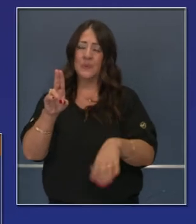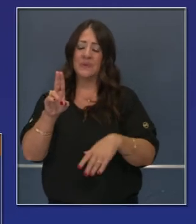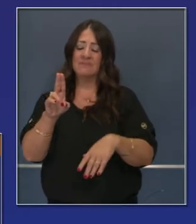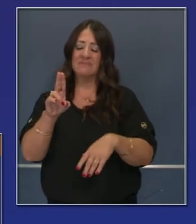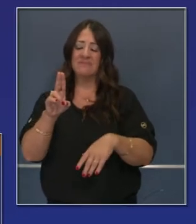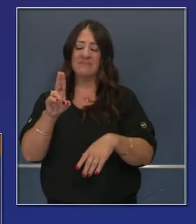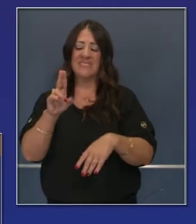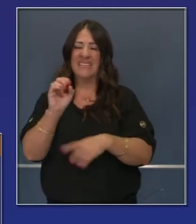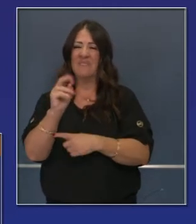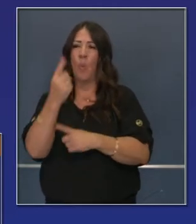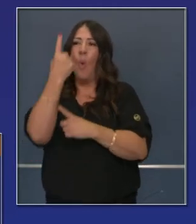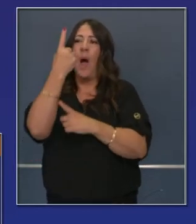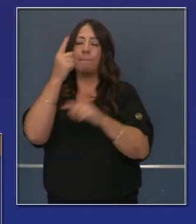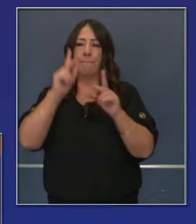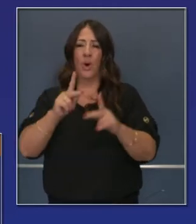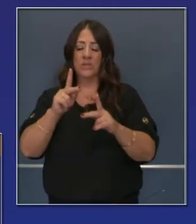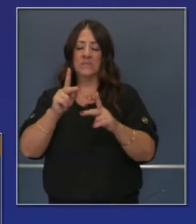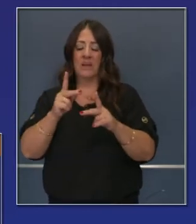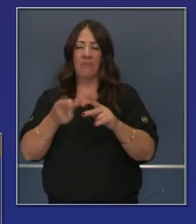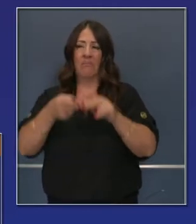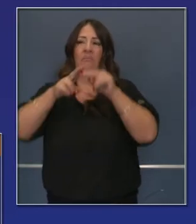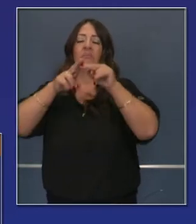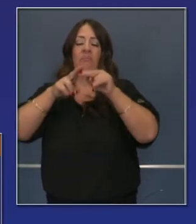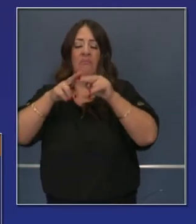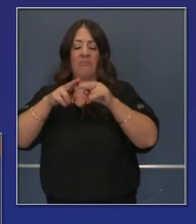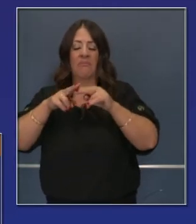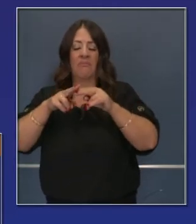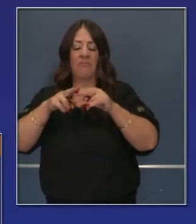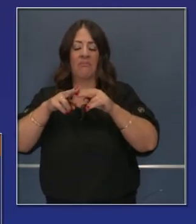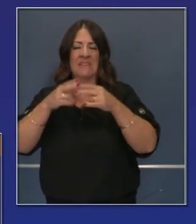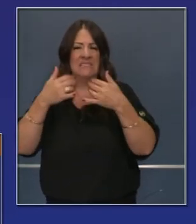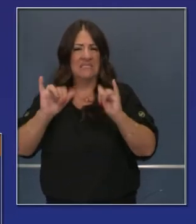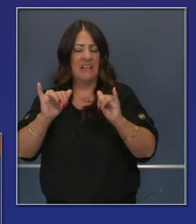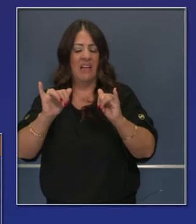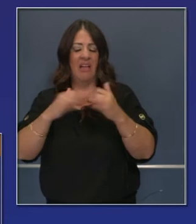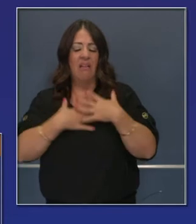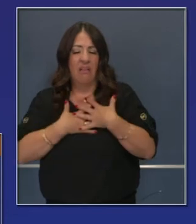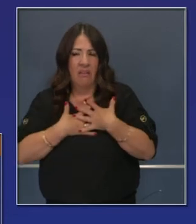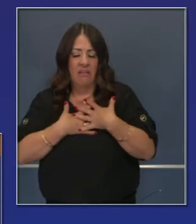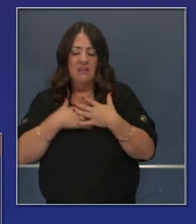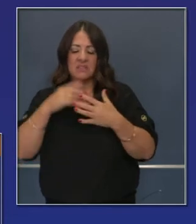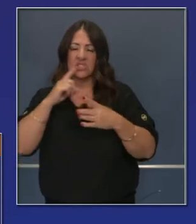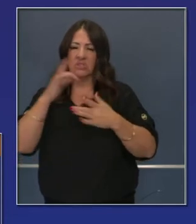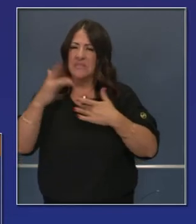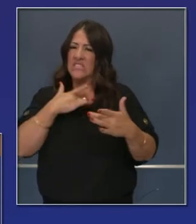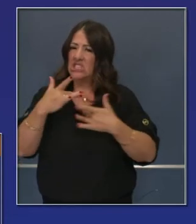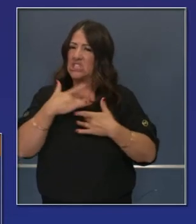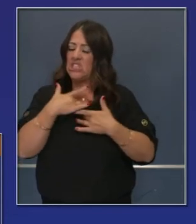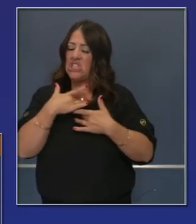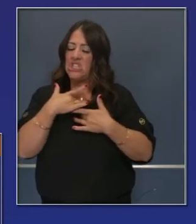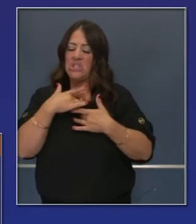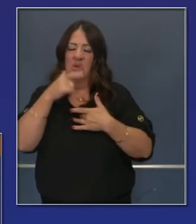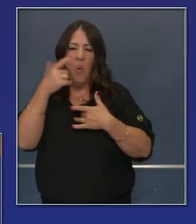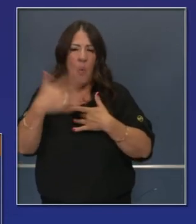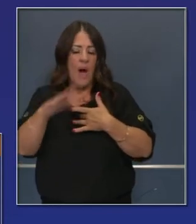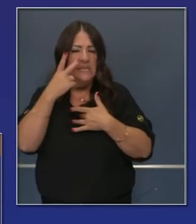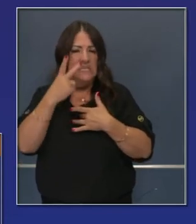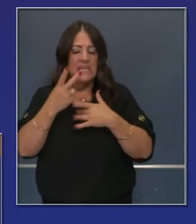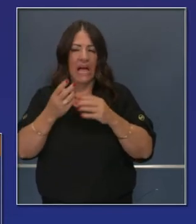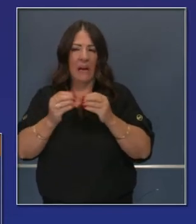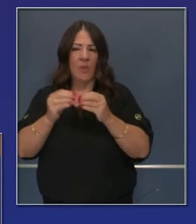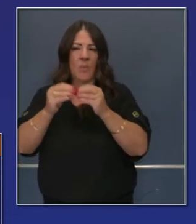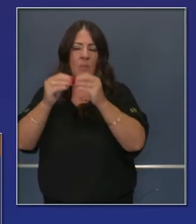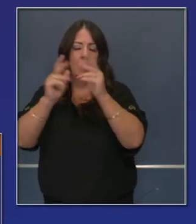en cada centro de cuidado intensivo. Pero cada cama es preciosa y debemos